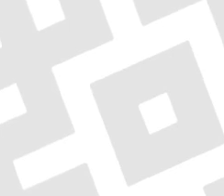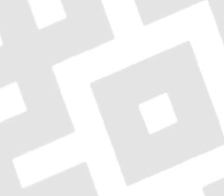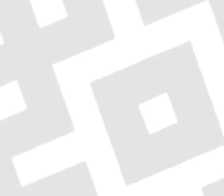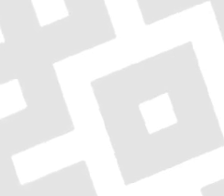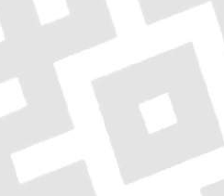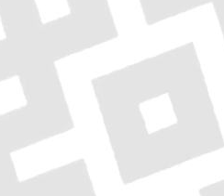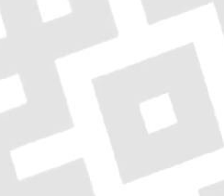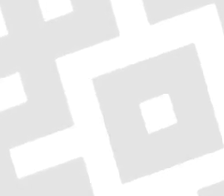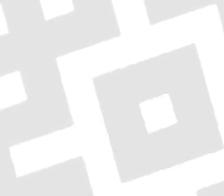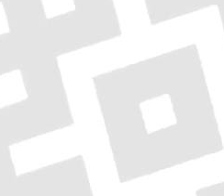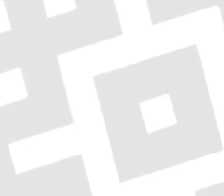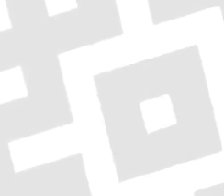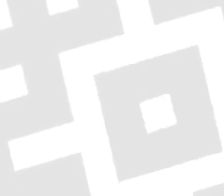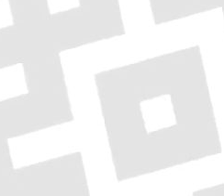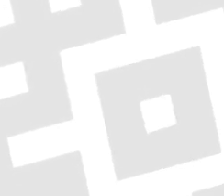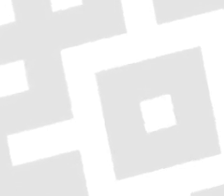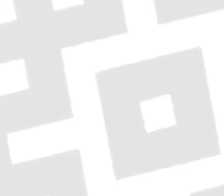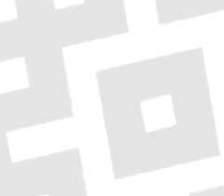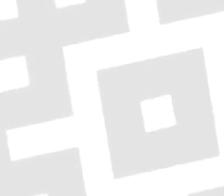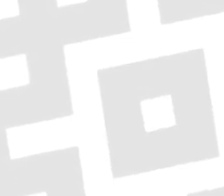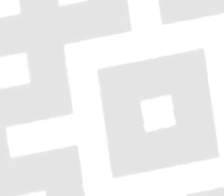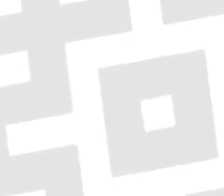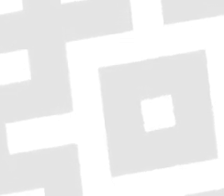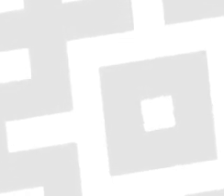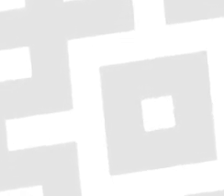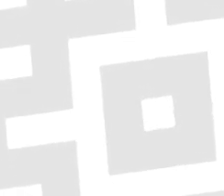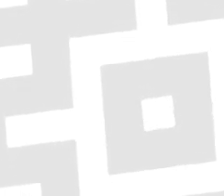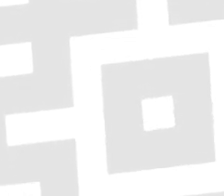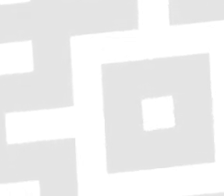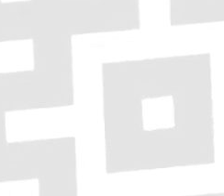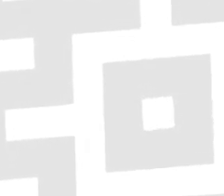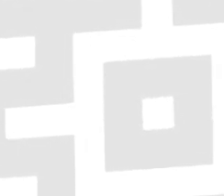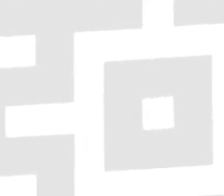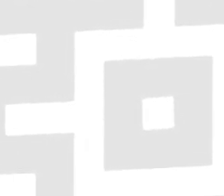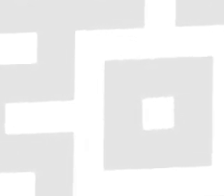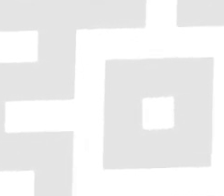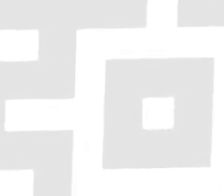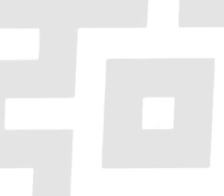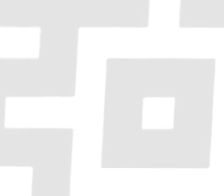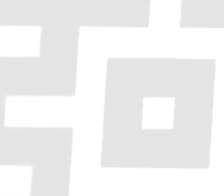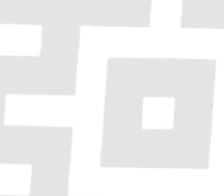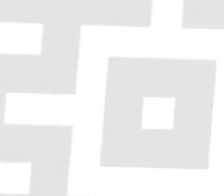Estrategia Estatal contra el Coronavirus. Actualización en Veracruz.